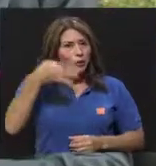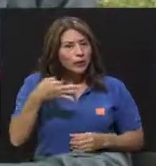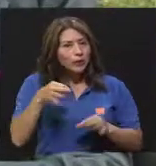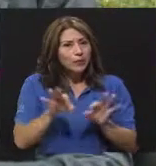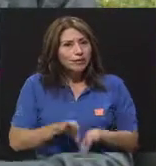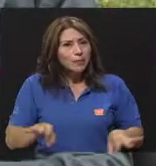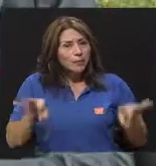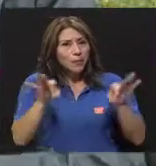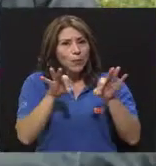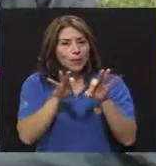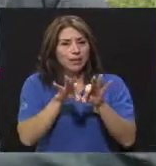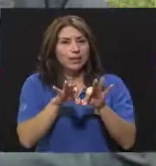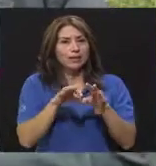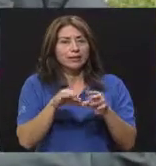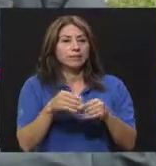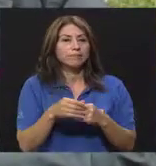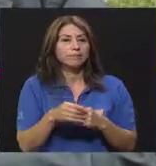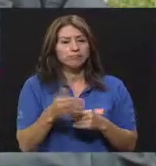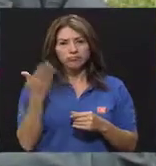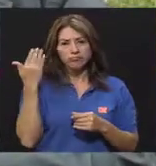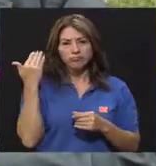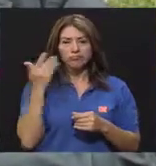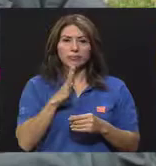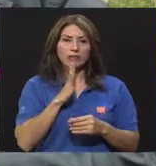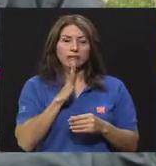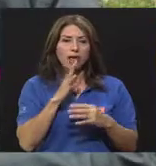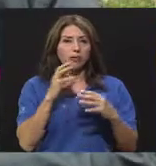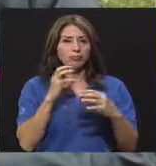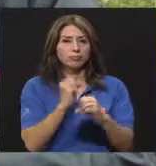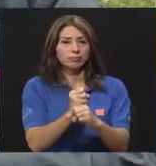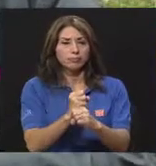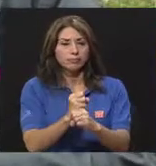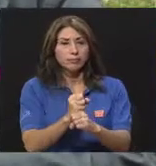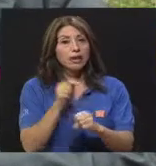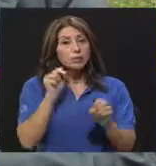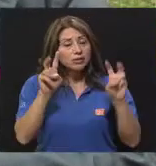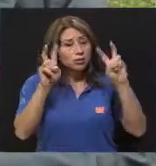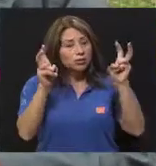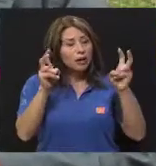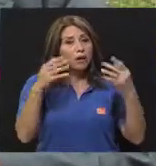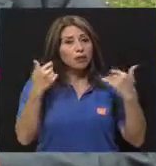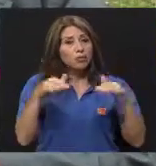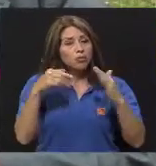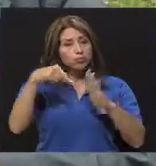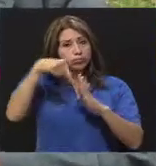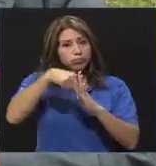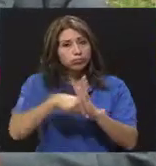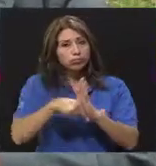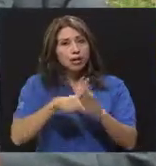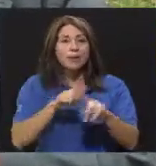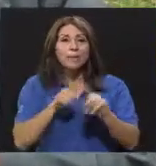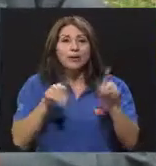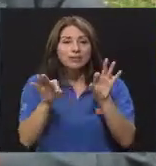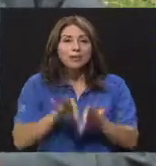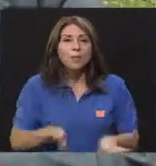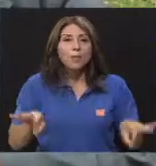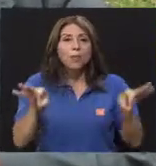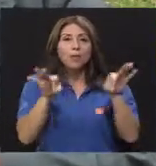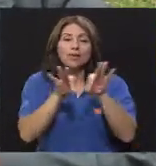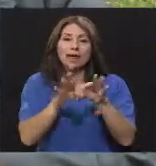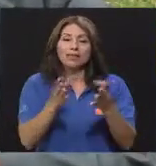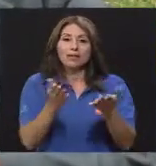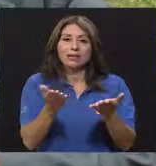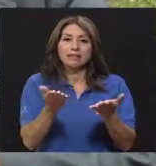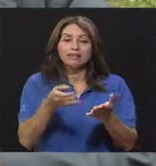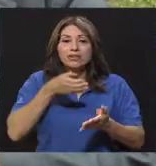para recapitular un poco todo lo que hemos ahondado, porque definitivamente es un tema muy amplio, pero sí es importante como darnos ciertas recomendaciones